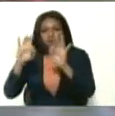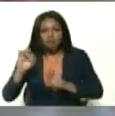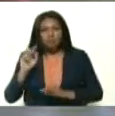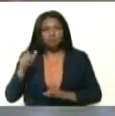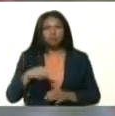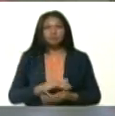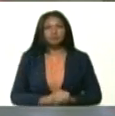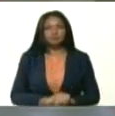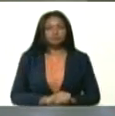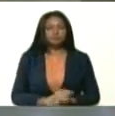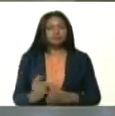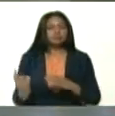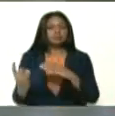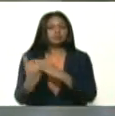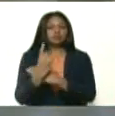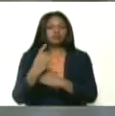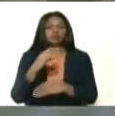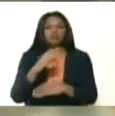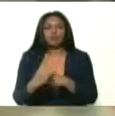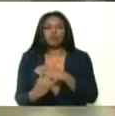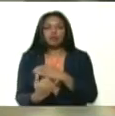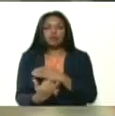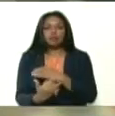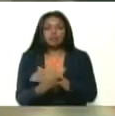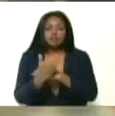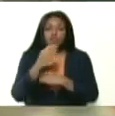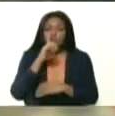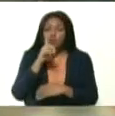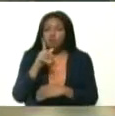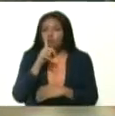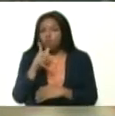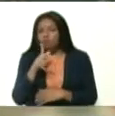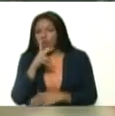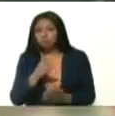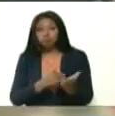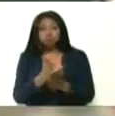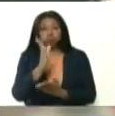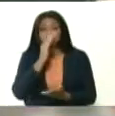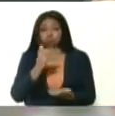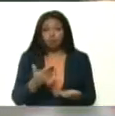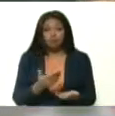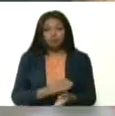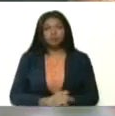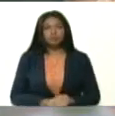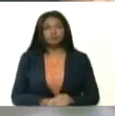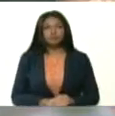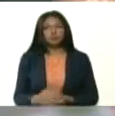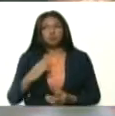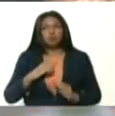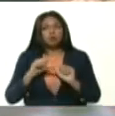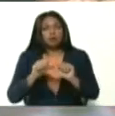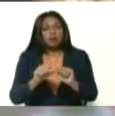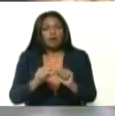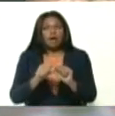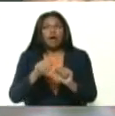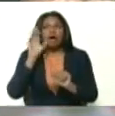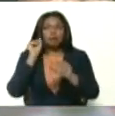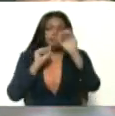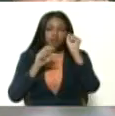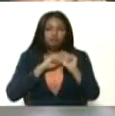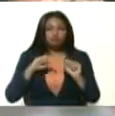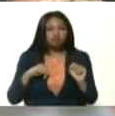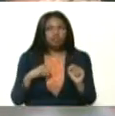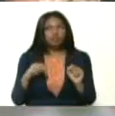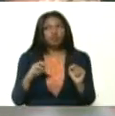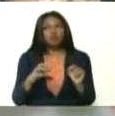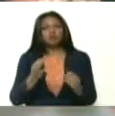La traición y la deslealtad. Nos queda en las lecciones de nuestro Señor